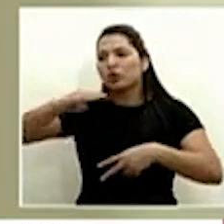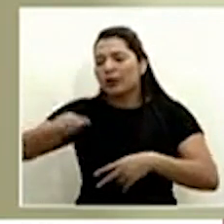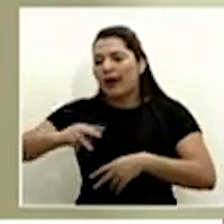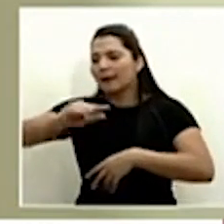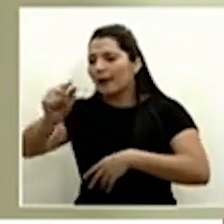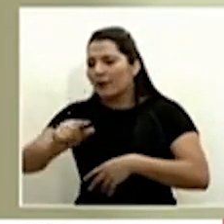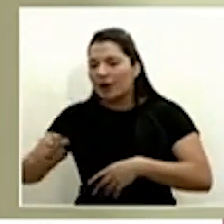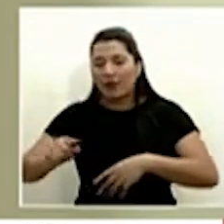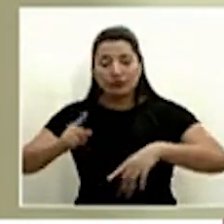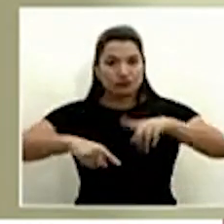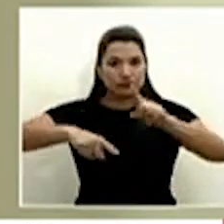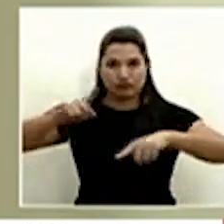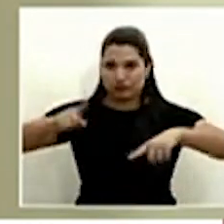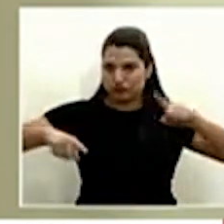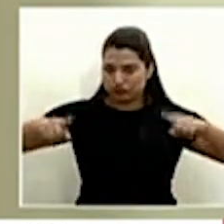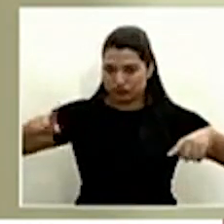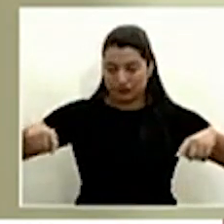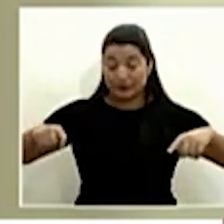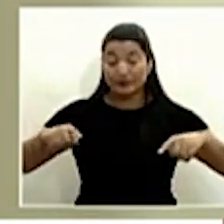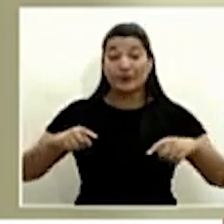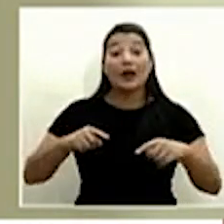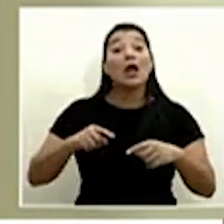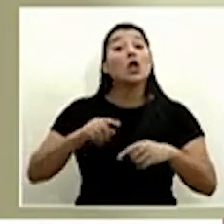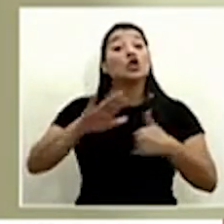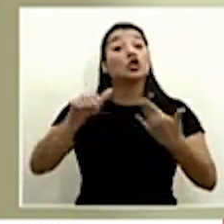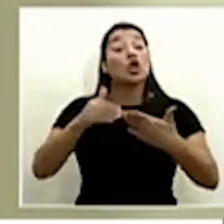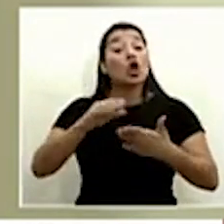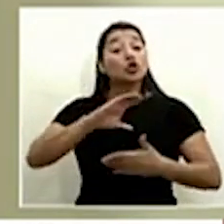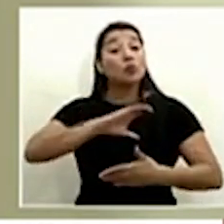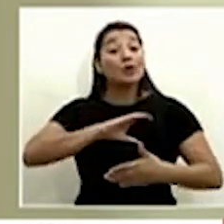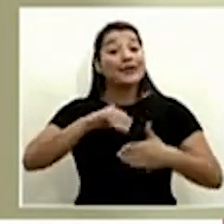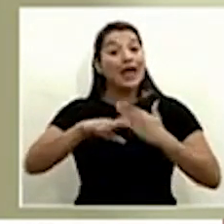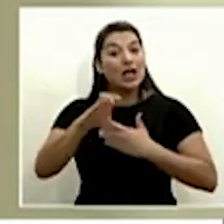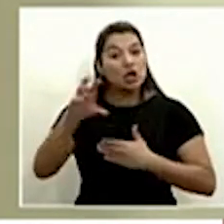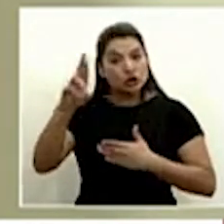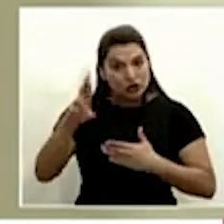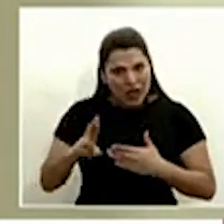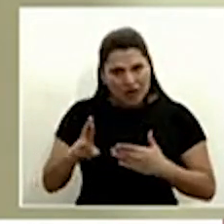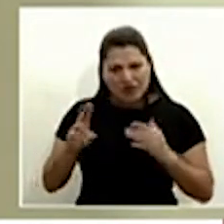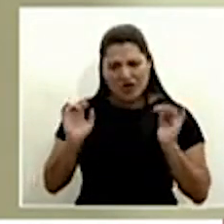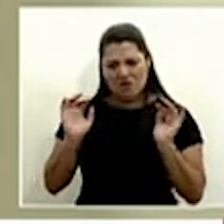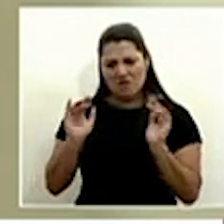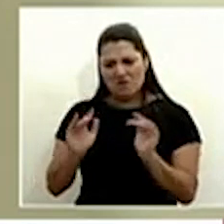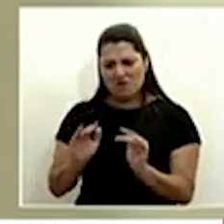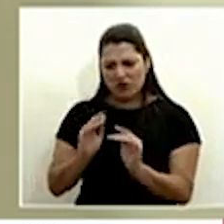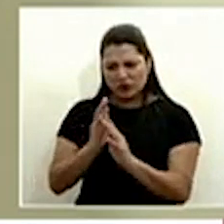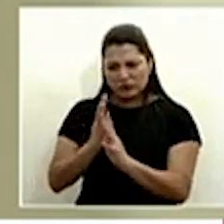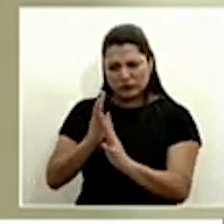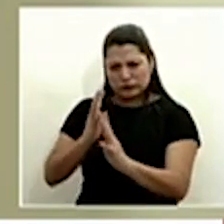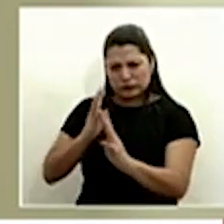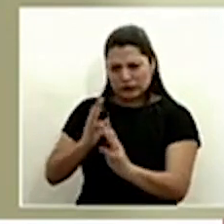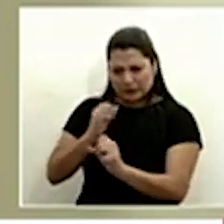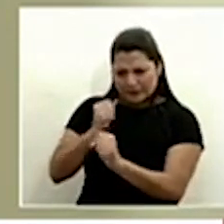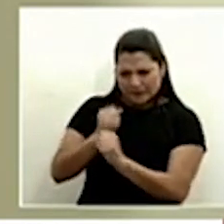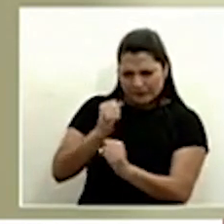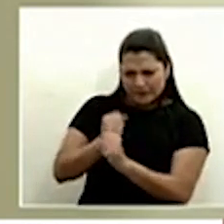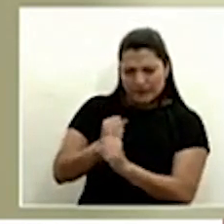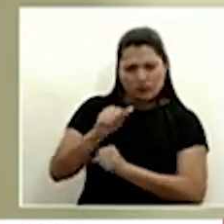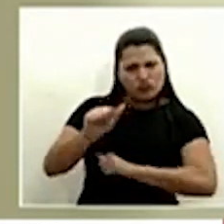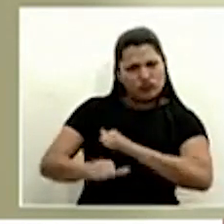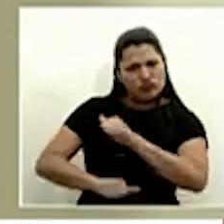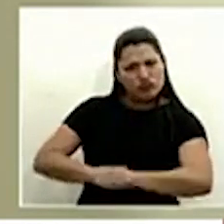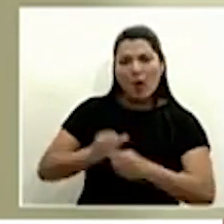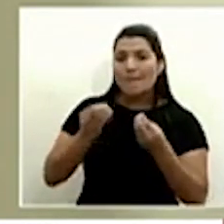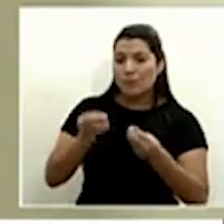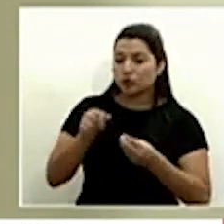Los policías de Costa Rica, todos los cuerpos de policía han estado trabajando y haciendo un enorme esfuerzo en este lugar y lo vamos a seguir